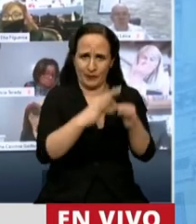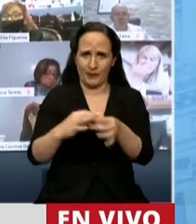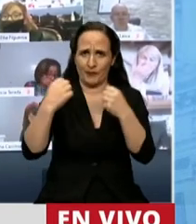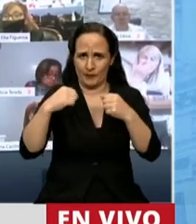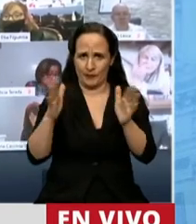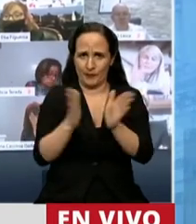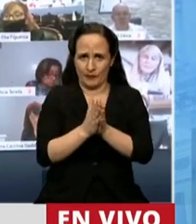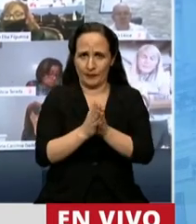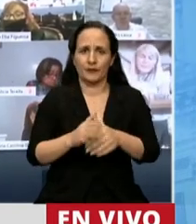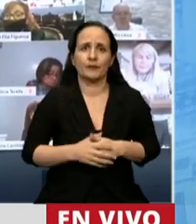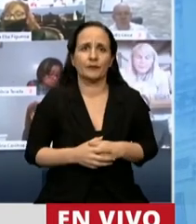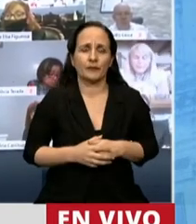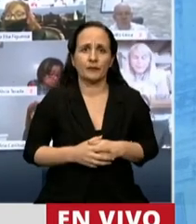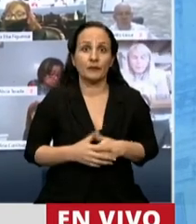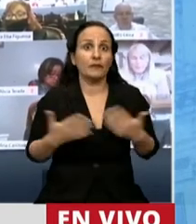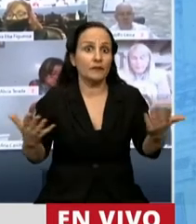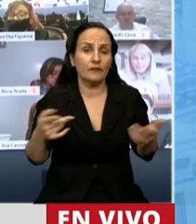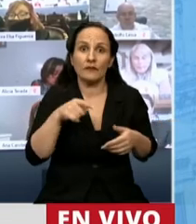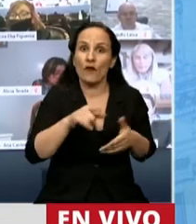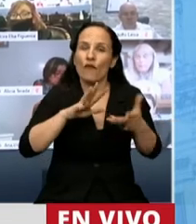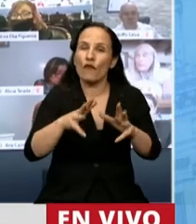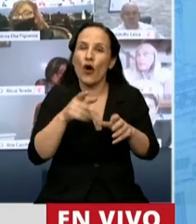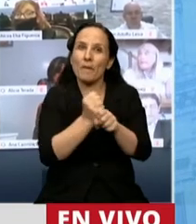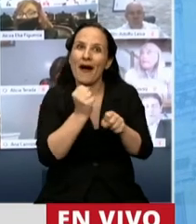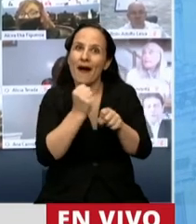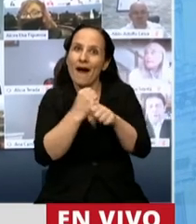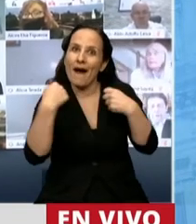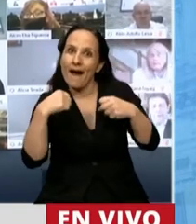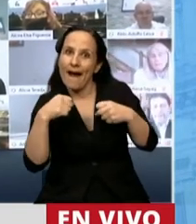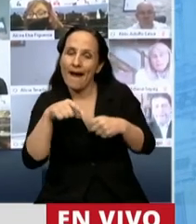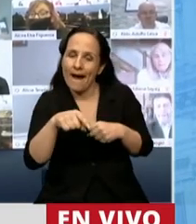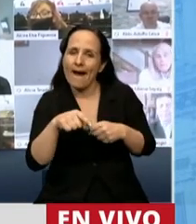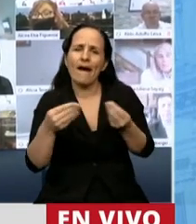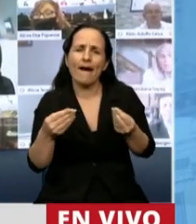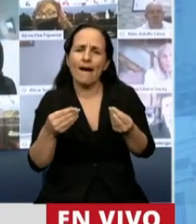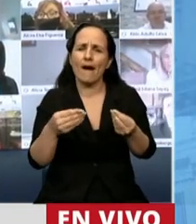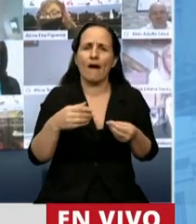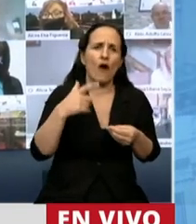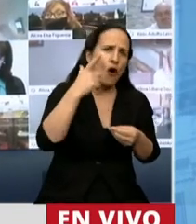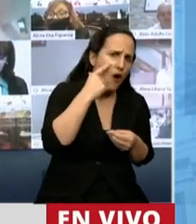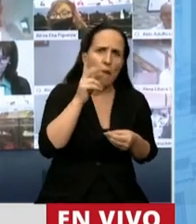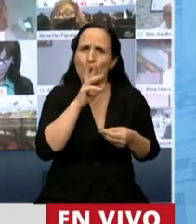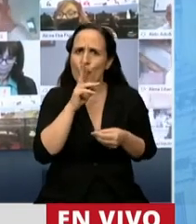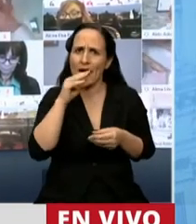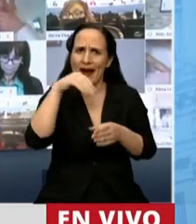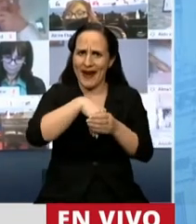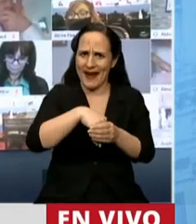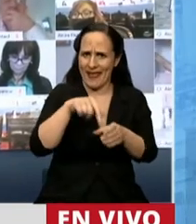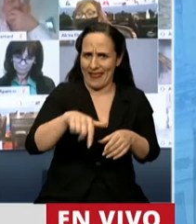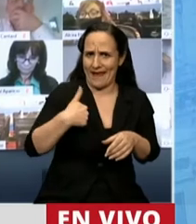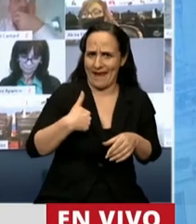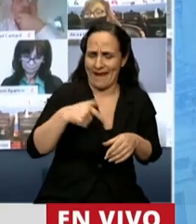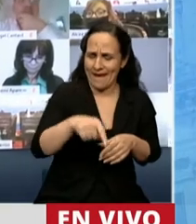La realidad es que este tipo de ejercitaciones que realizan los hombres y mujeres de nuestras Fuerzas